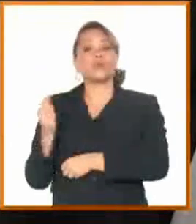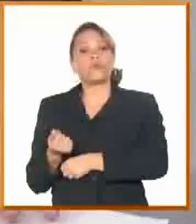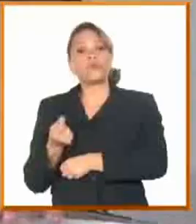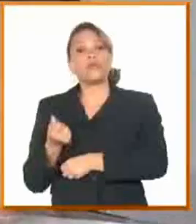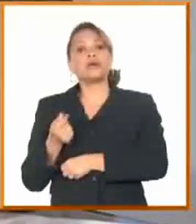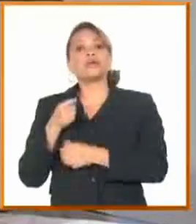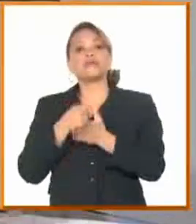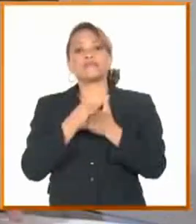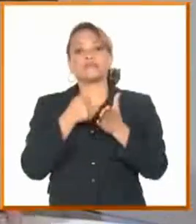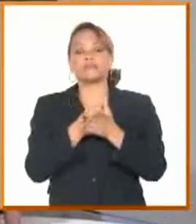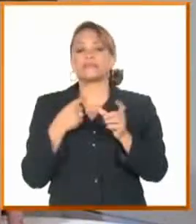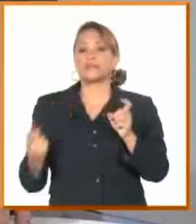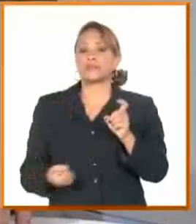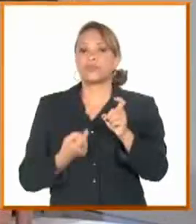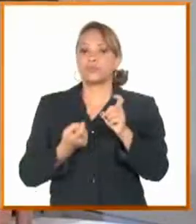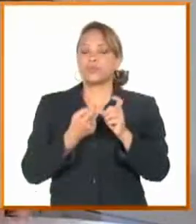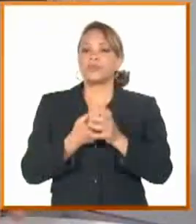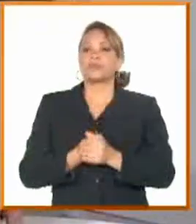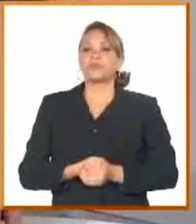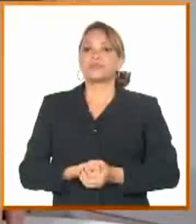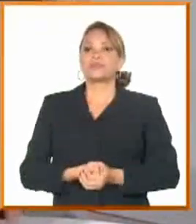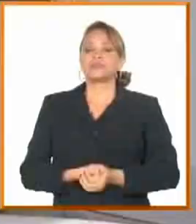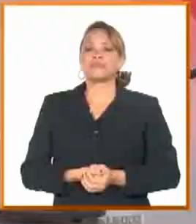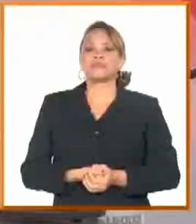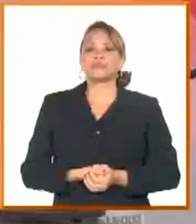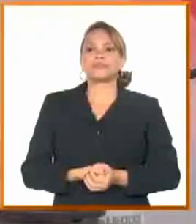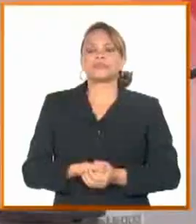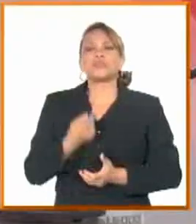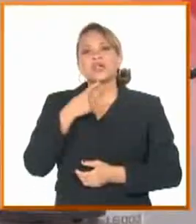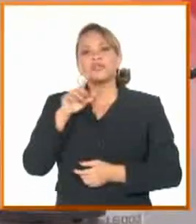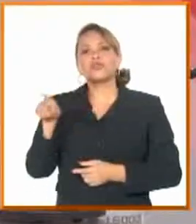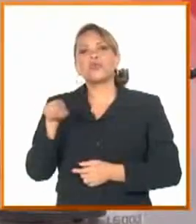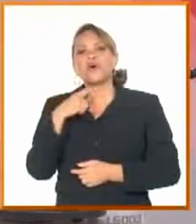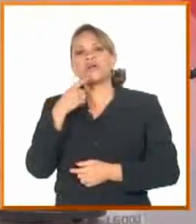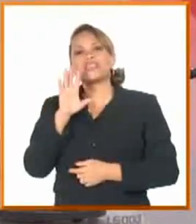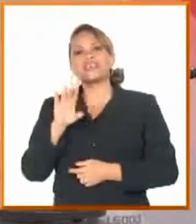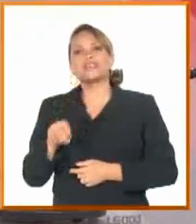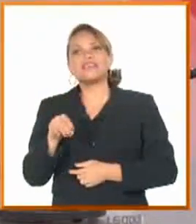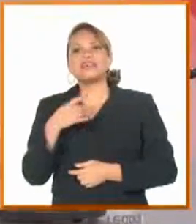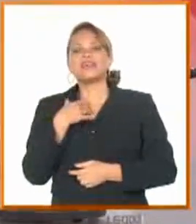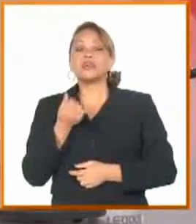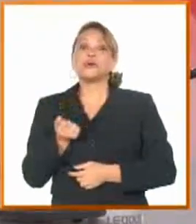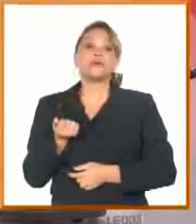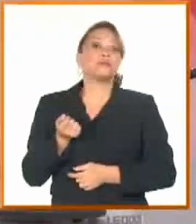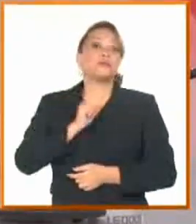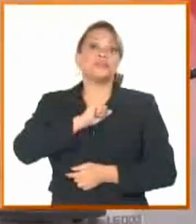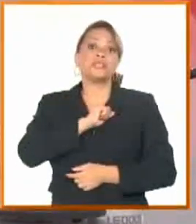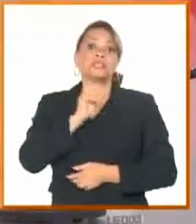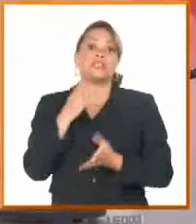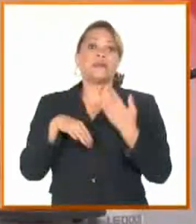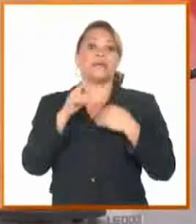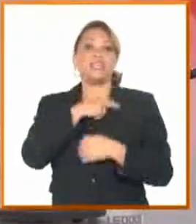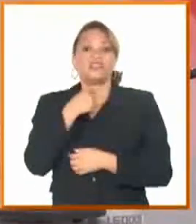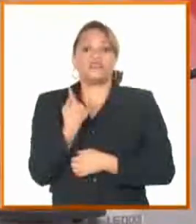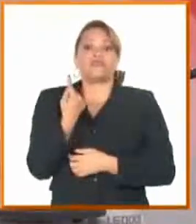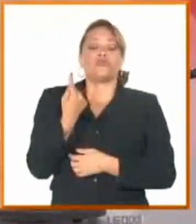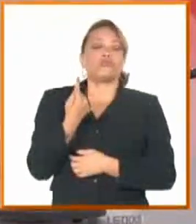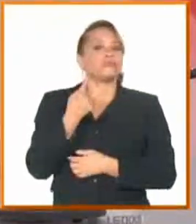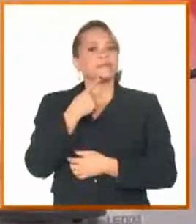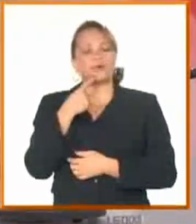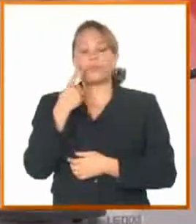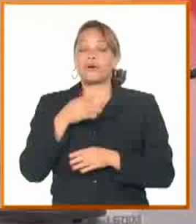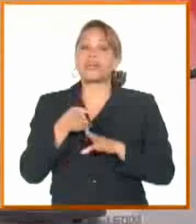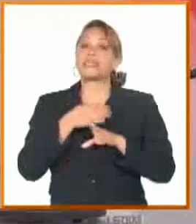está enfrentándose a ese contexto. Hoy le decía a usted en broma que no quisiera estar en su pellejo en el sentido de cómo,